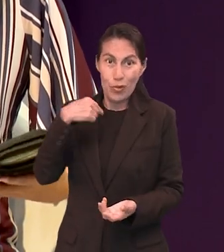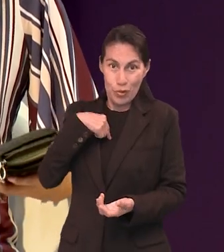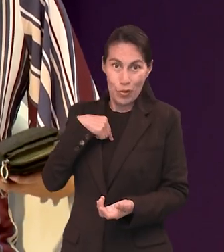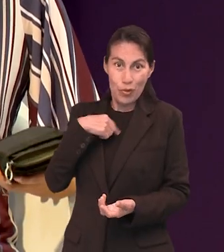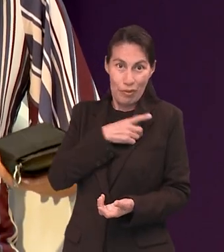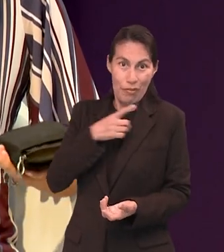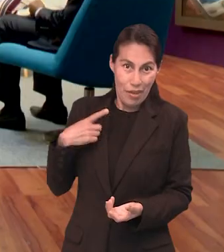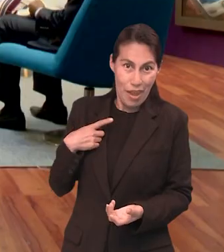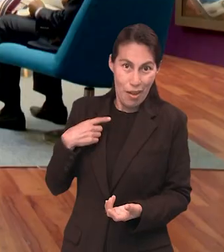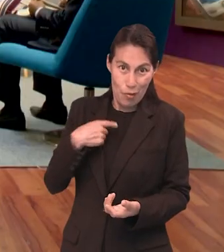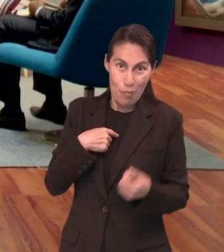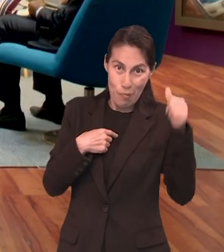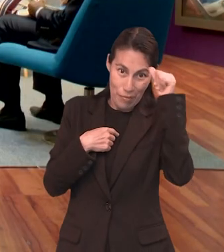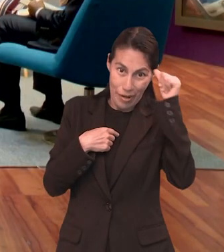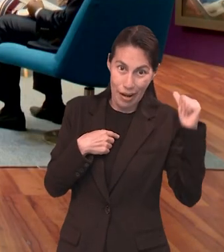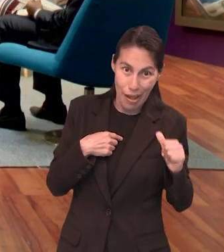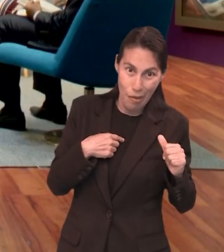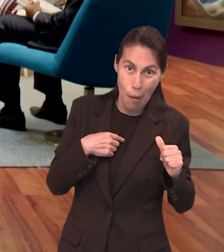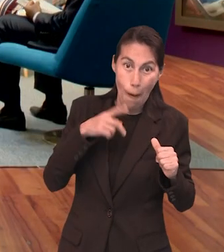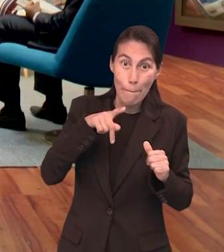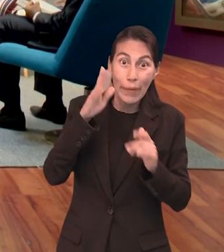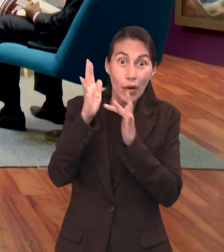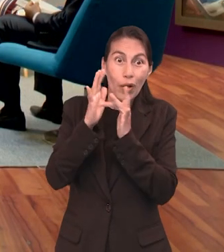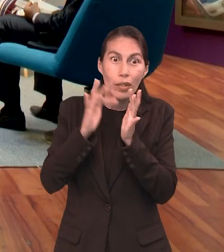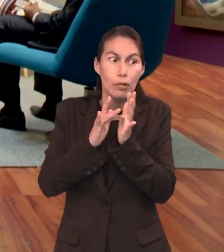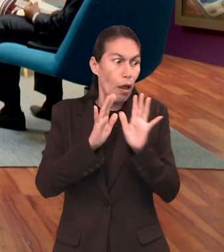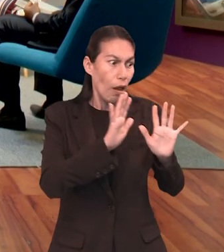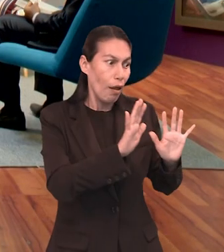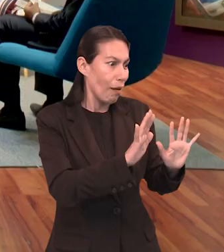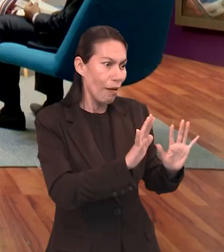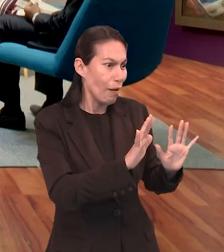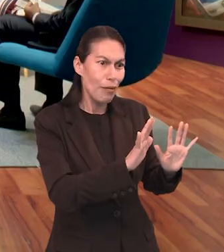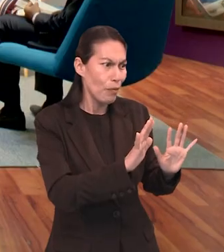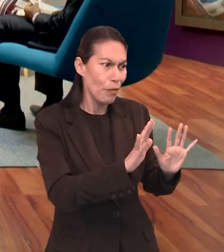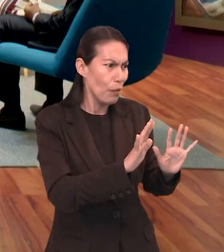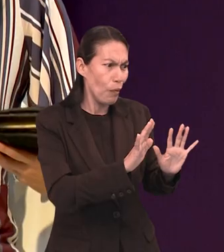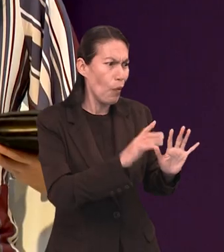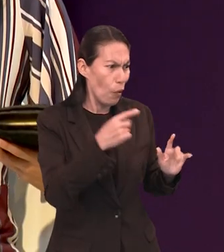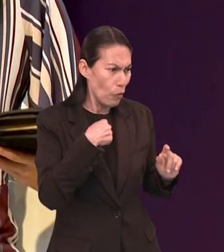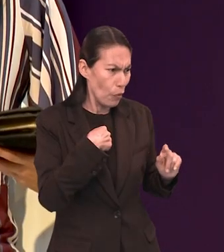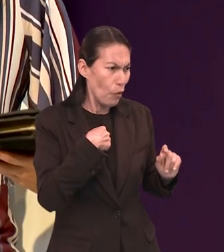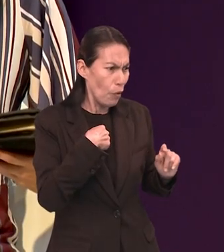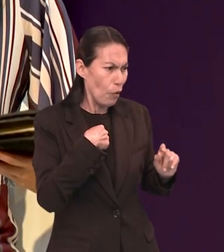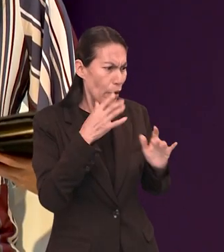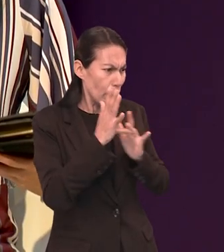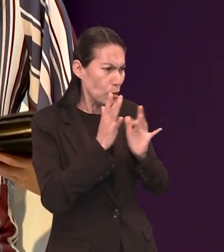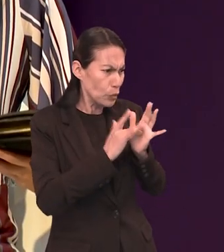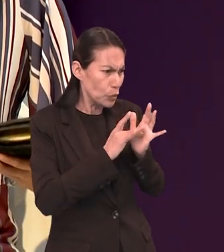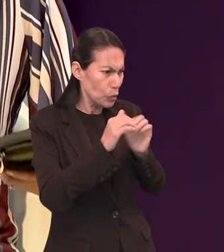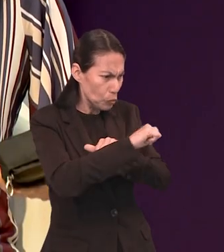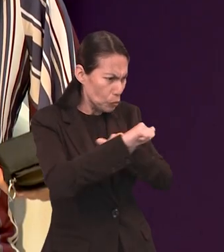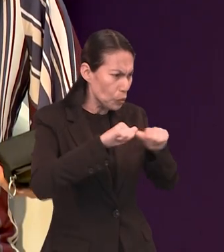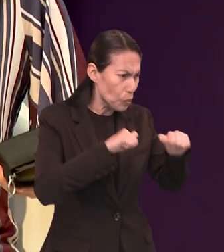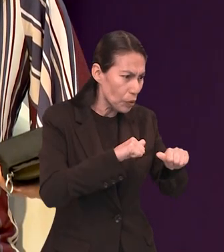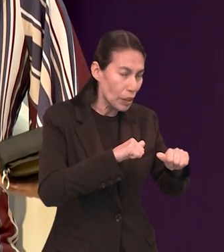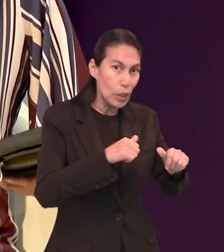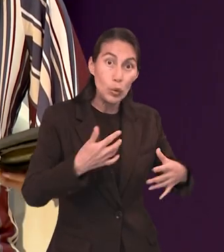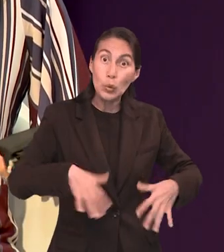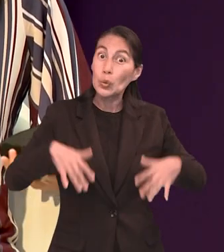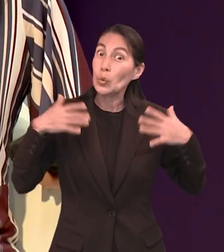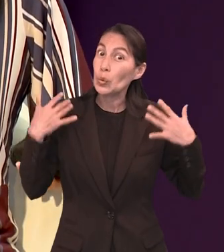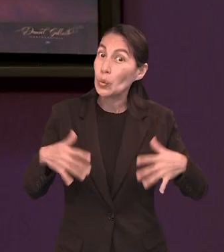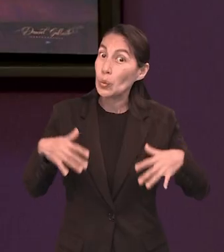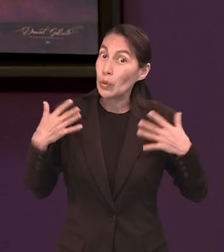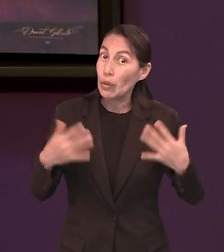alguien que pagara por ese pecado. Pero Dios nos amó tanto que Él decidió tomar ese lugar por nosotros para que nosotros pues